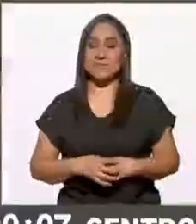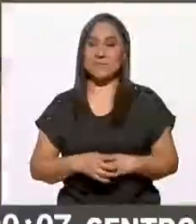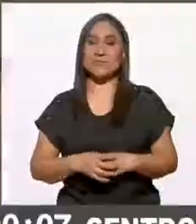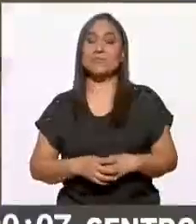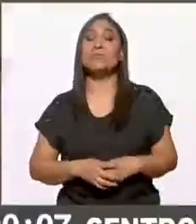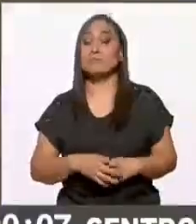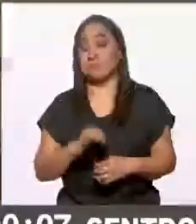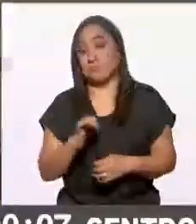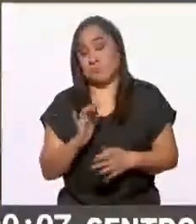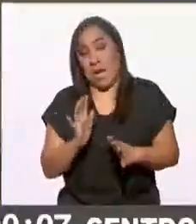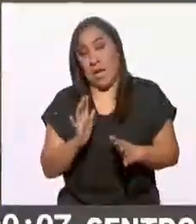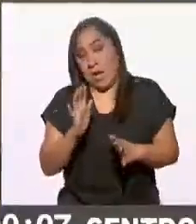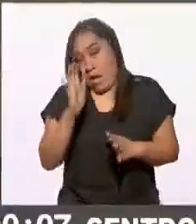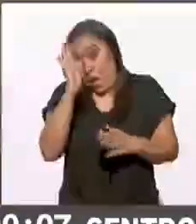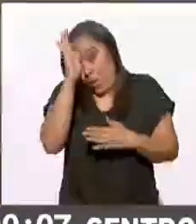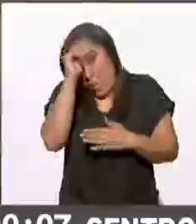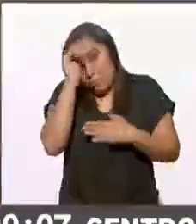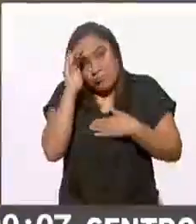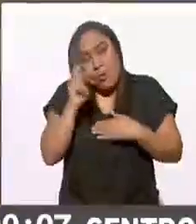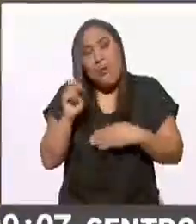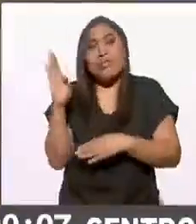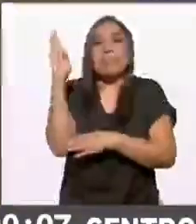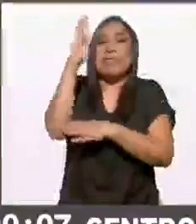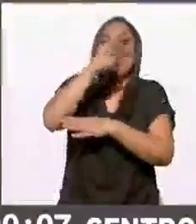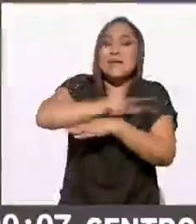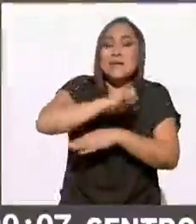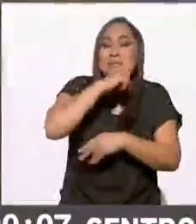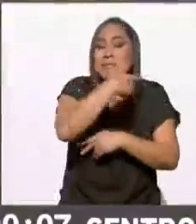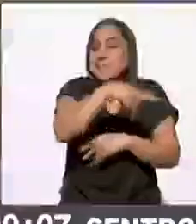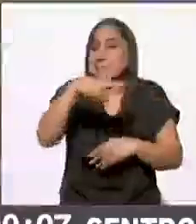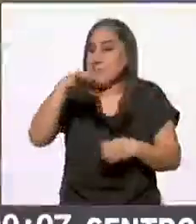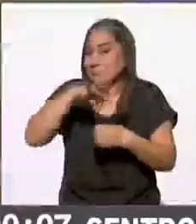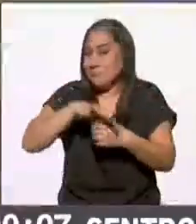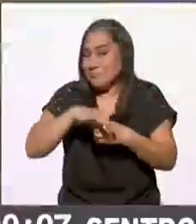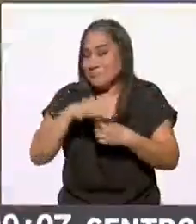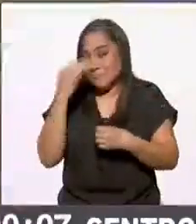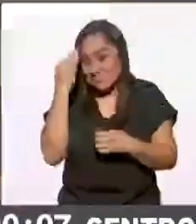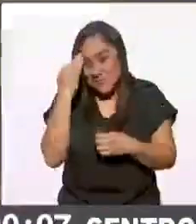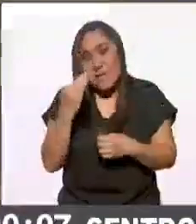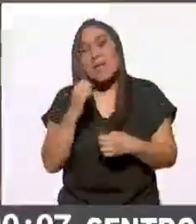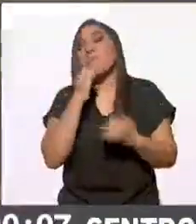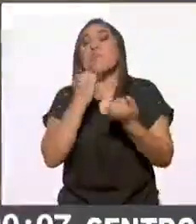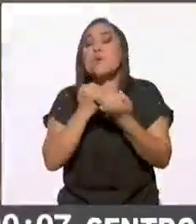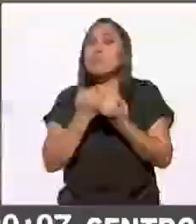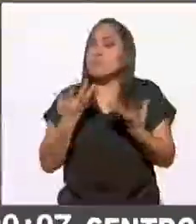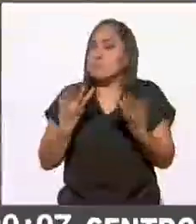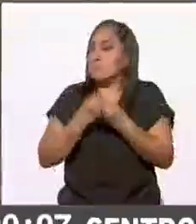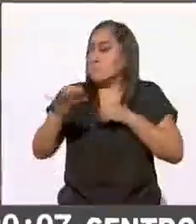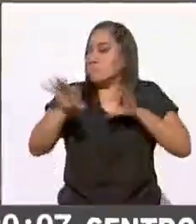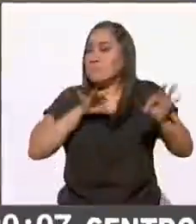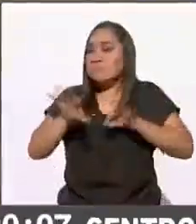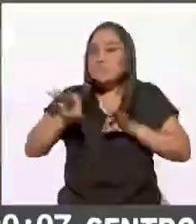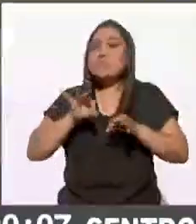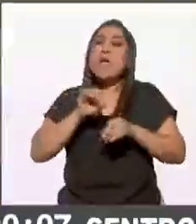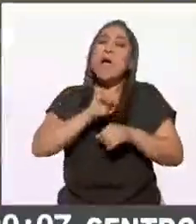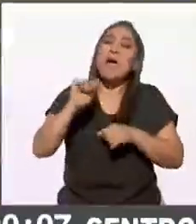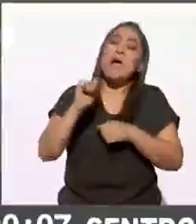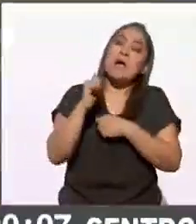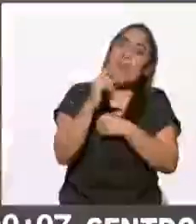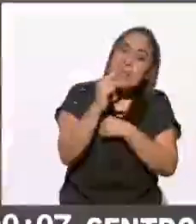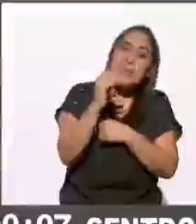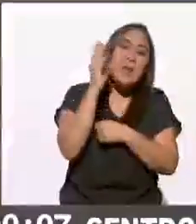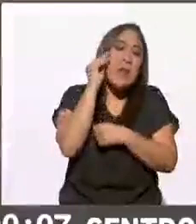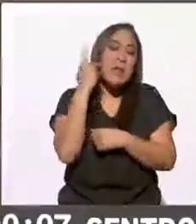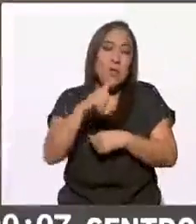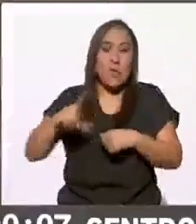compromiso que tuvimos todo este día en la jornada electoral y bueno toda la transmisión todo el equipo de los medios públicos aquí que